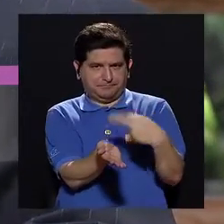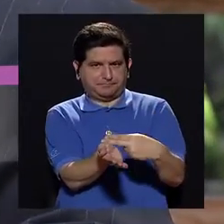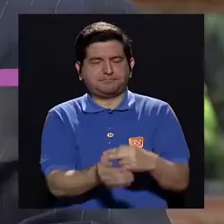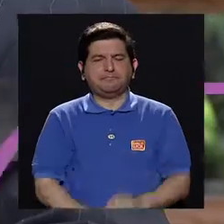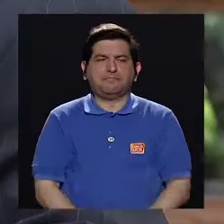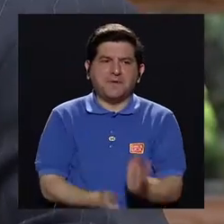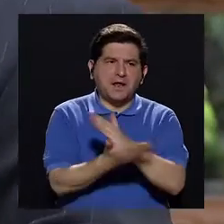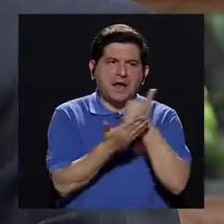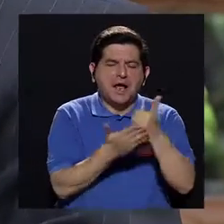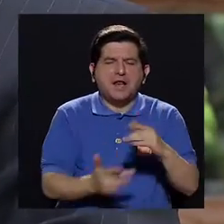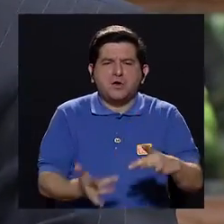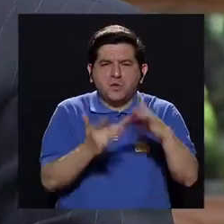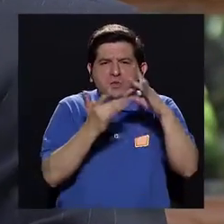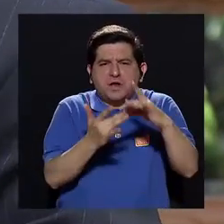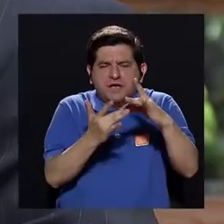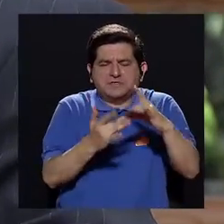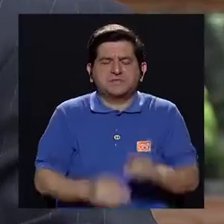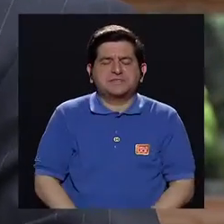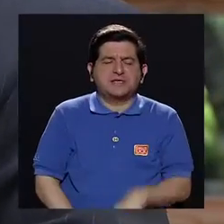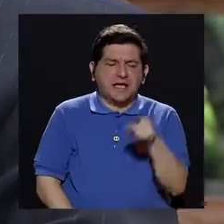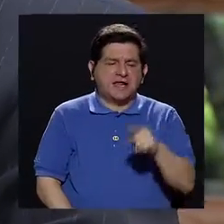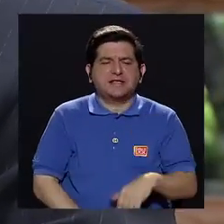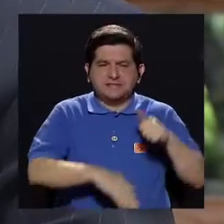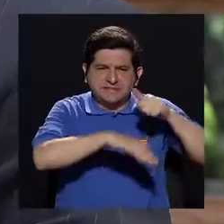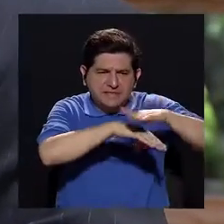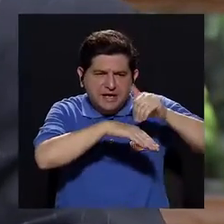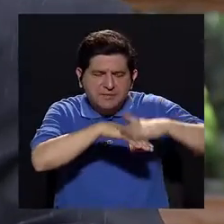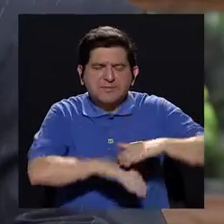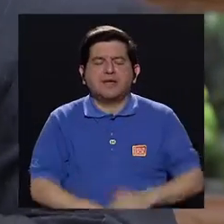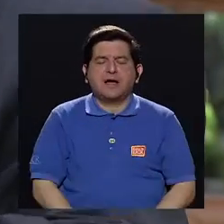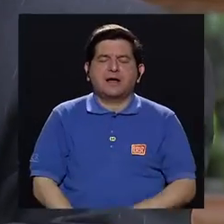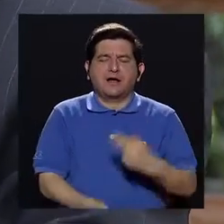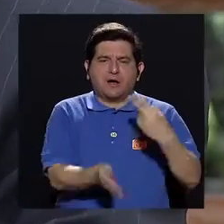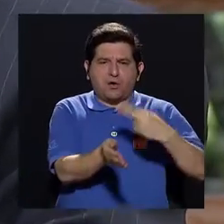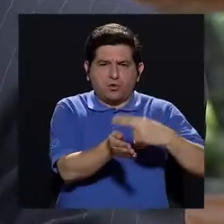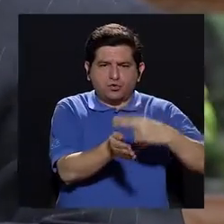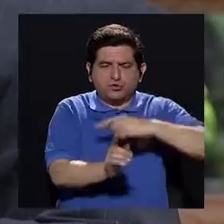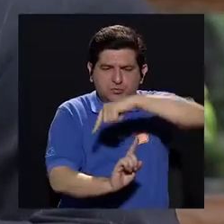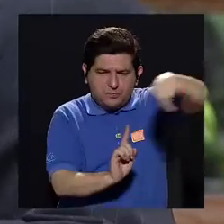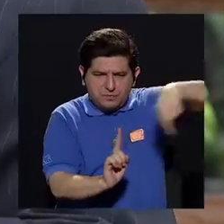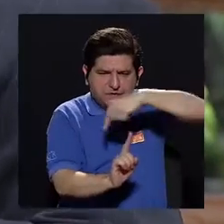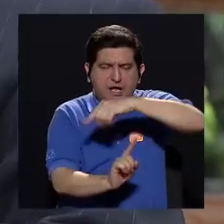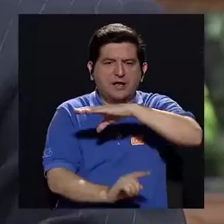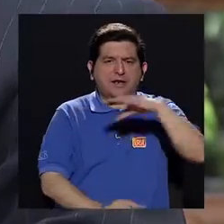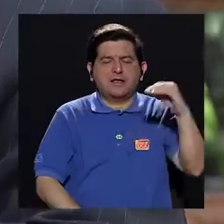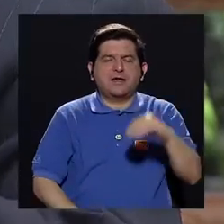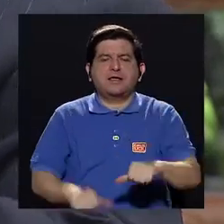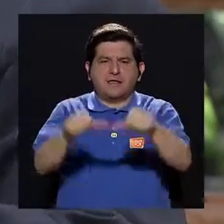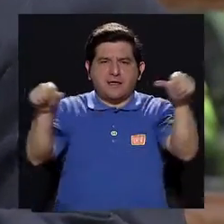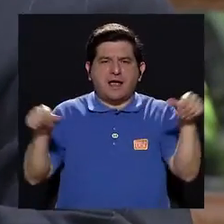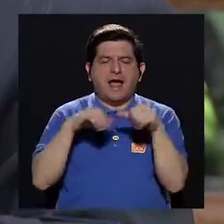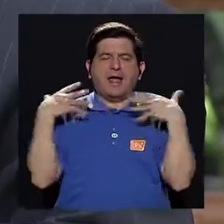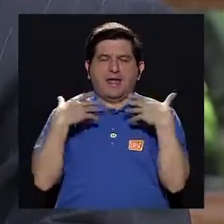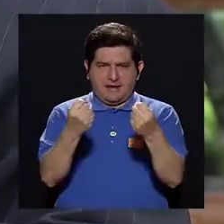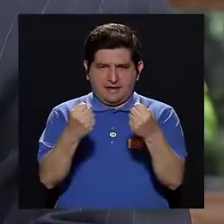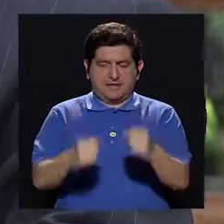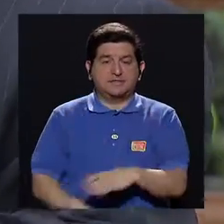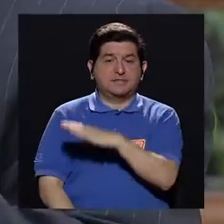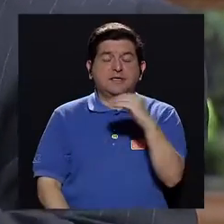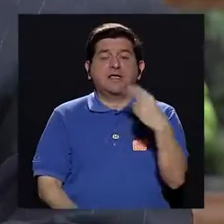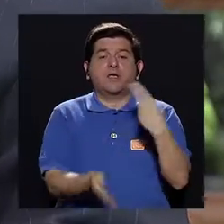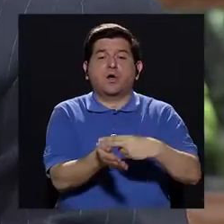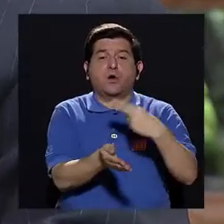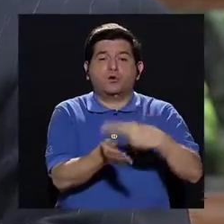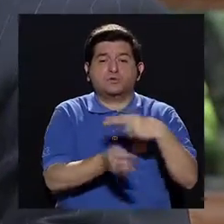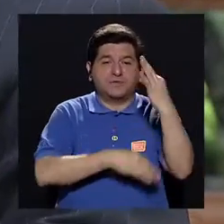algunas especialidades que son de referencia tanto de hospitales periféricos como de áreas de salud. Y